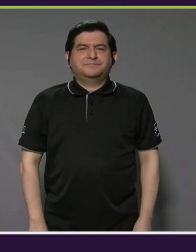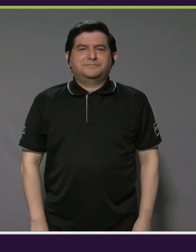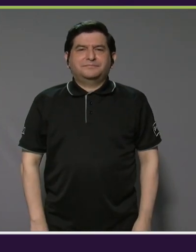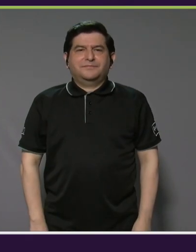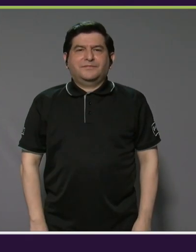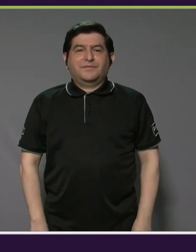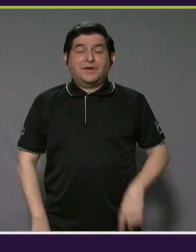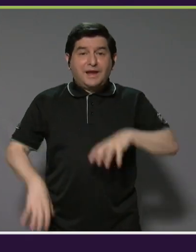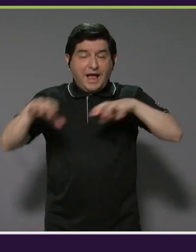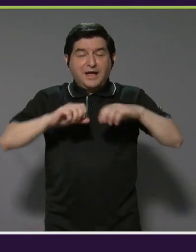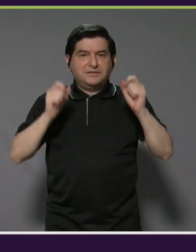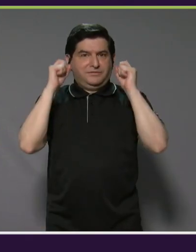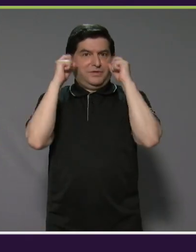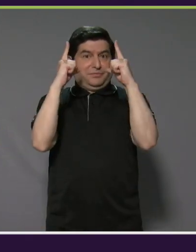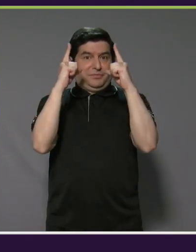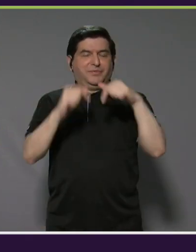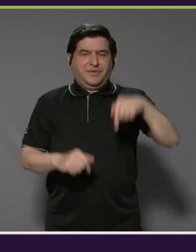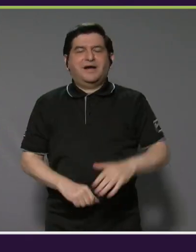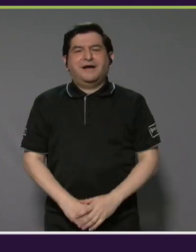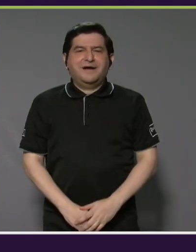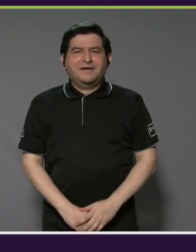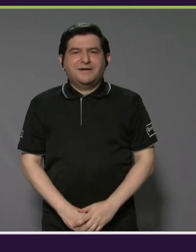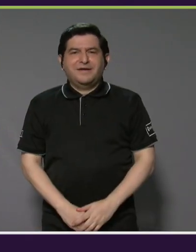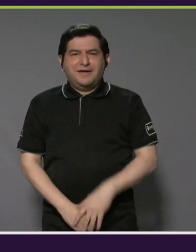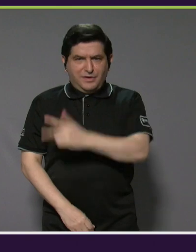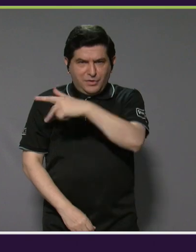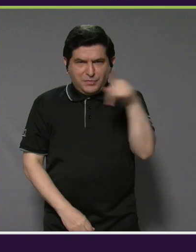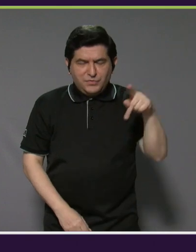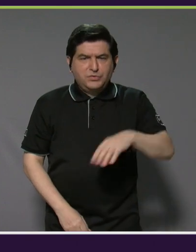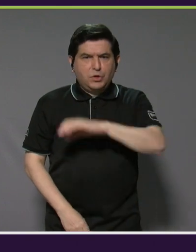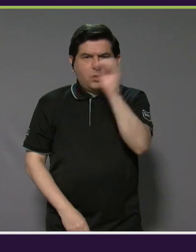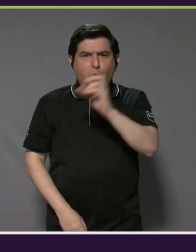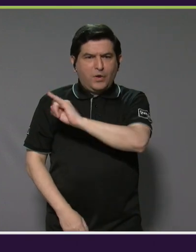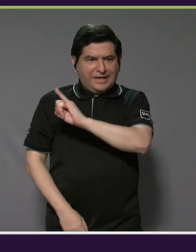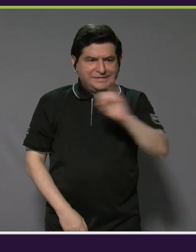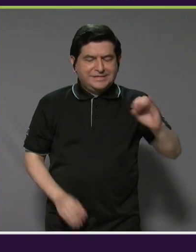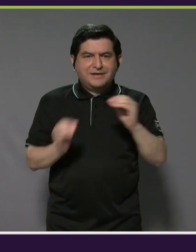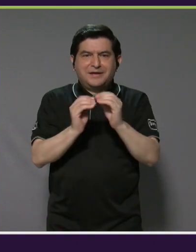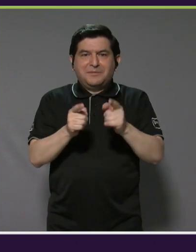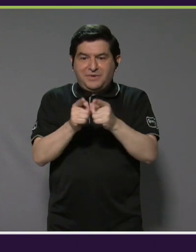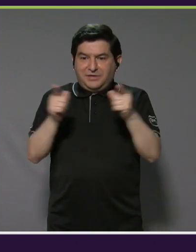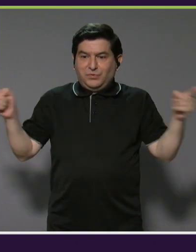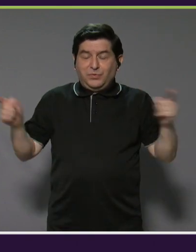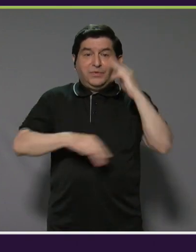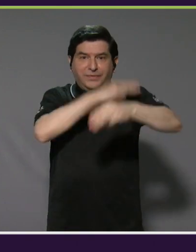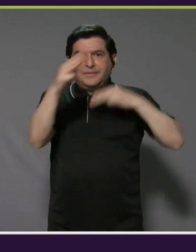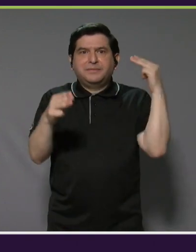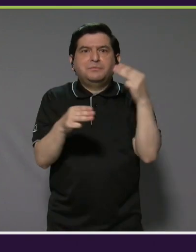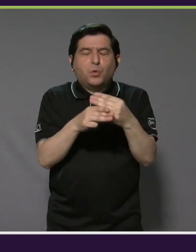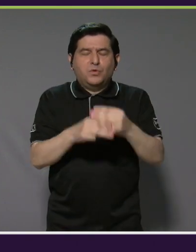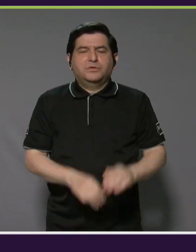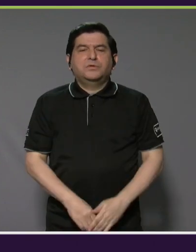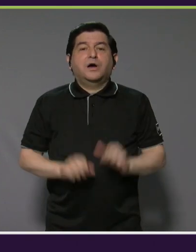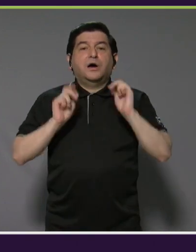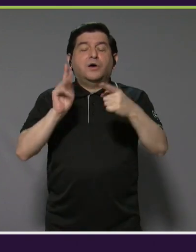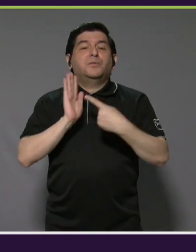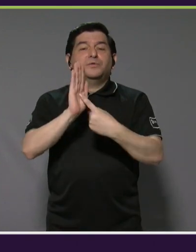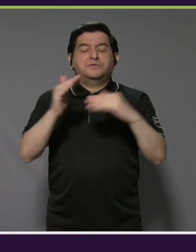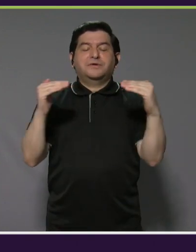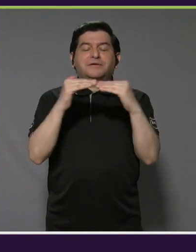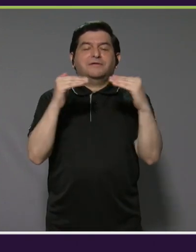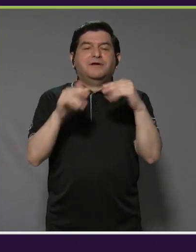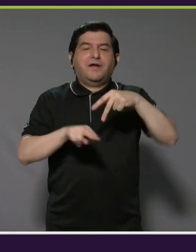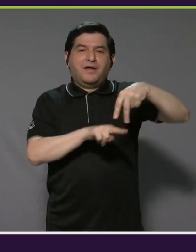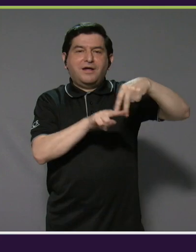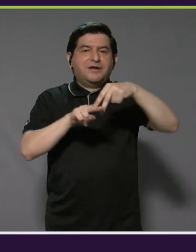Es un evento increíble. Aquí en Boca Barranca, la ola es una de las izquierdas más largas del mundo y nos da la oportunidad de mostrar el nivel de